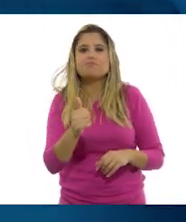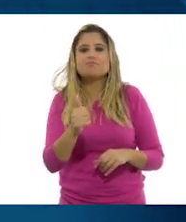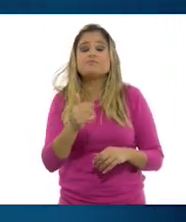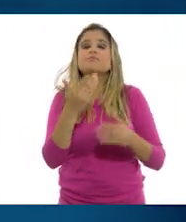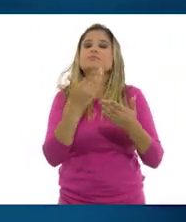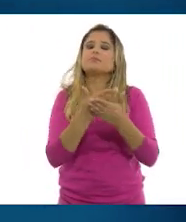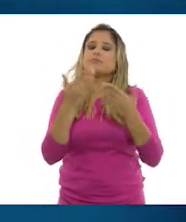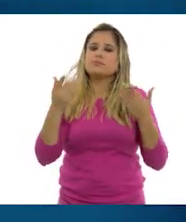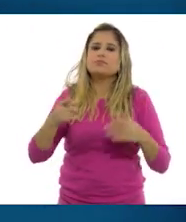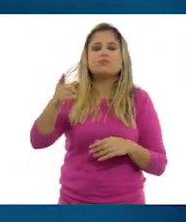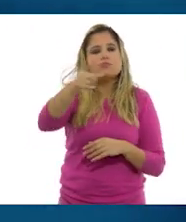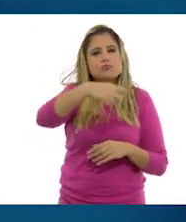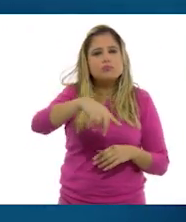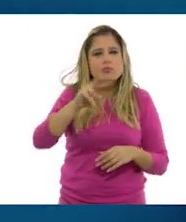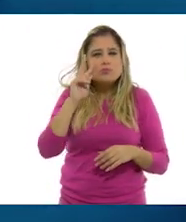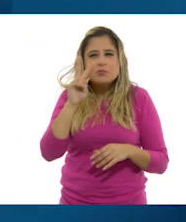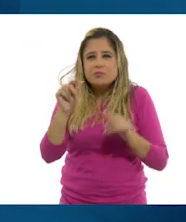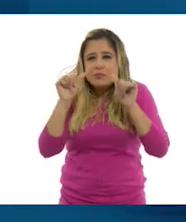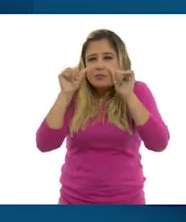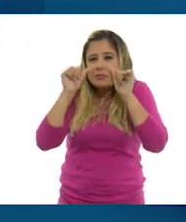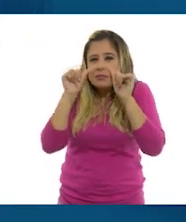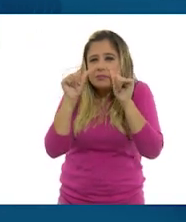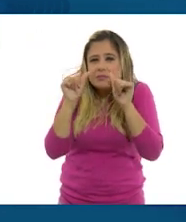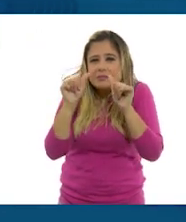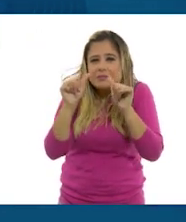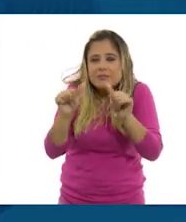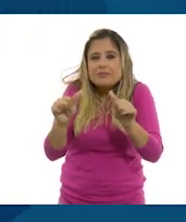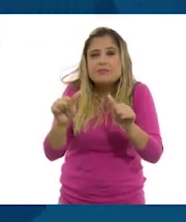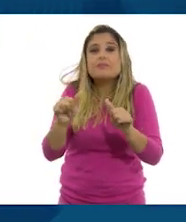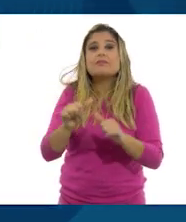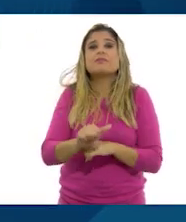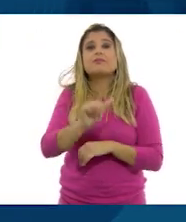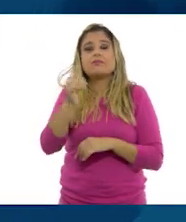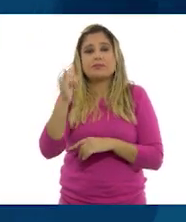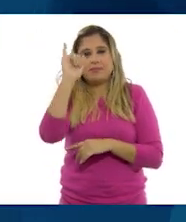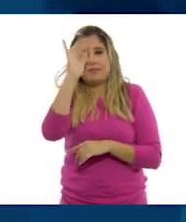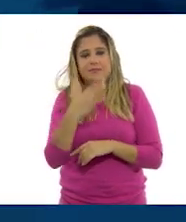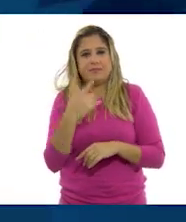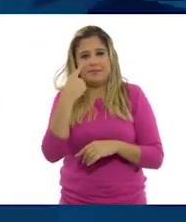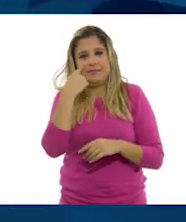les pido que vean con mucha atención la siguiente imagen.